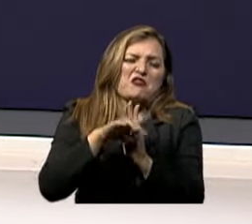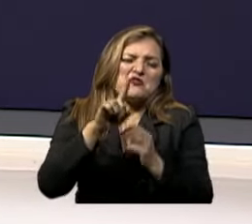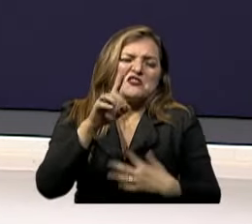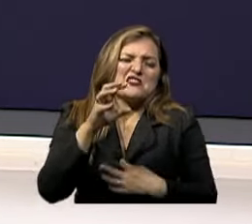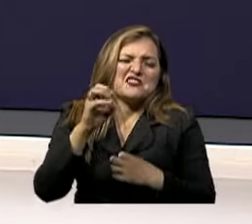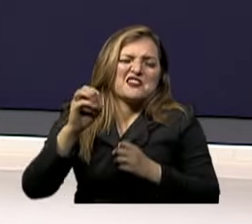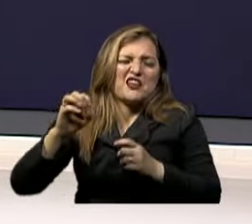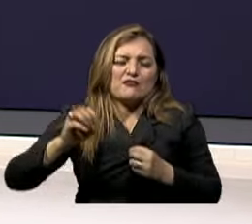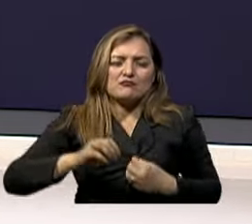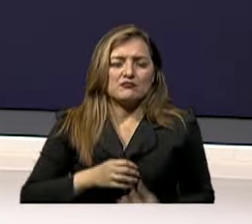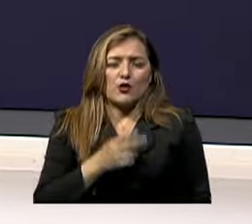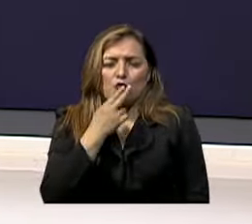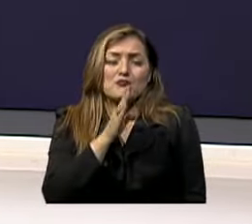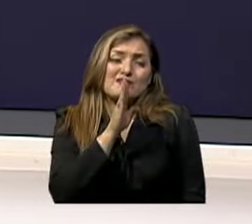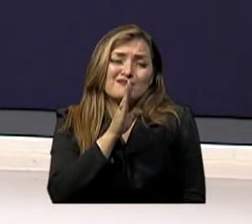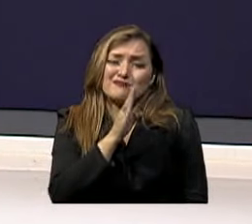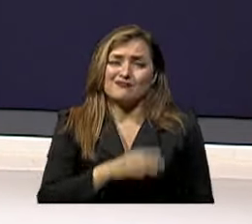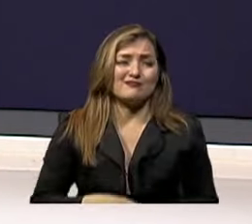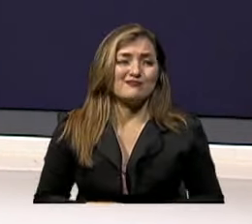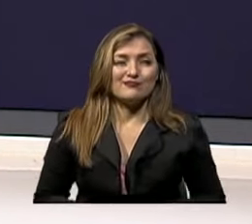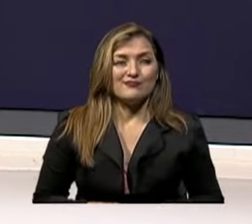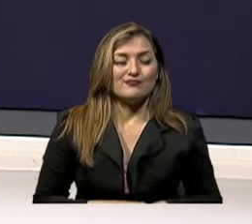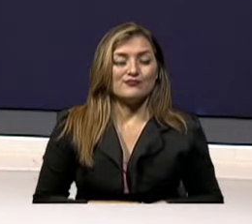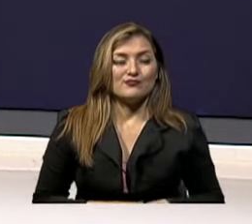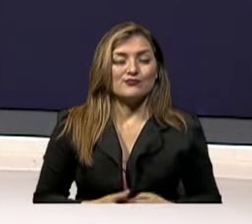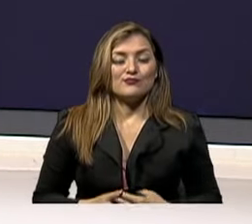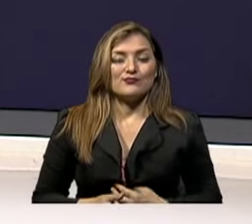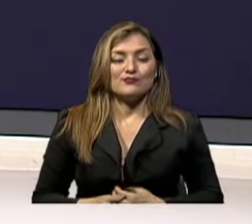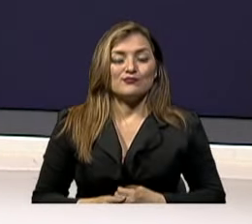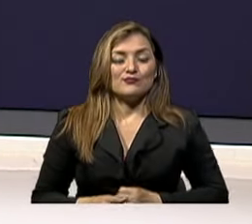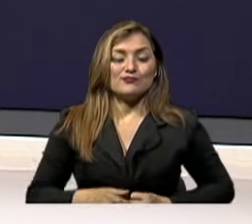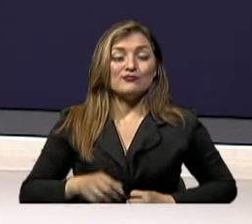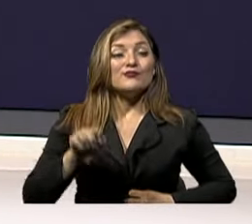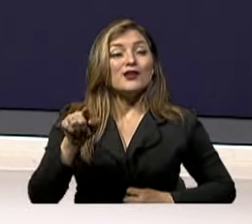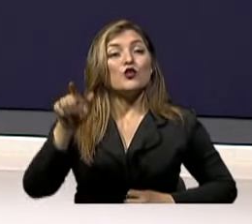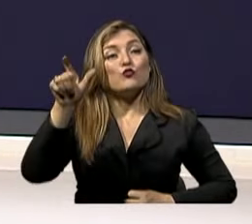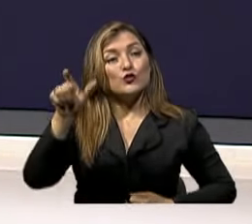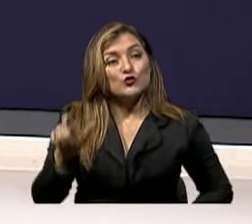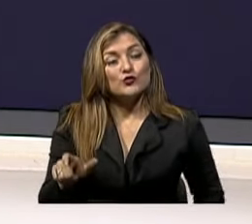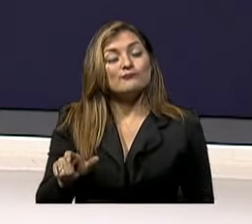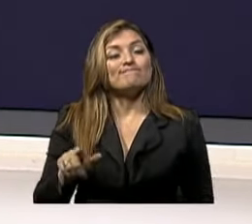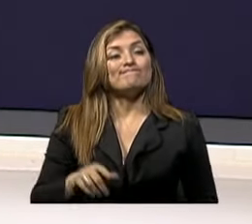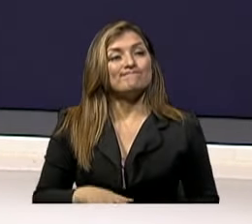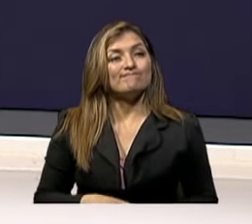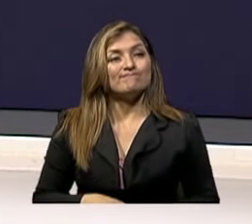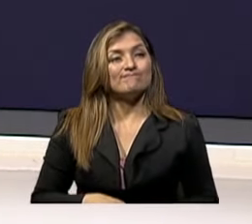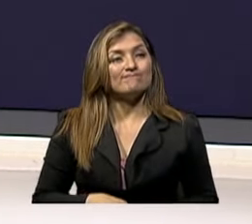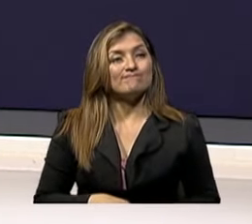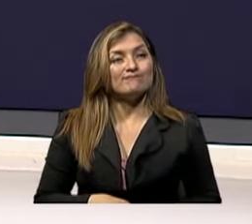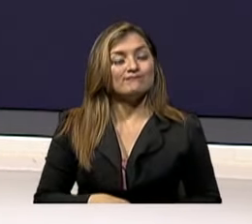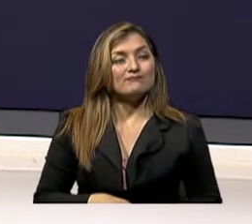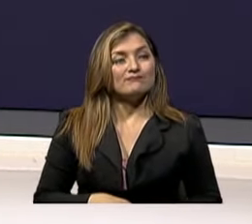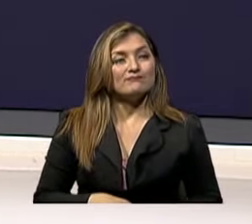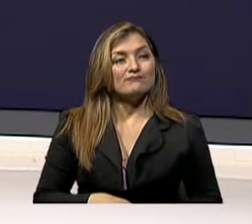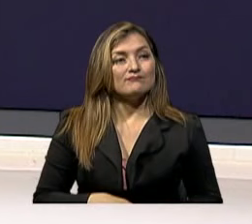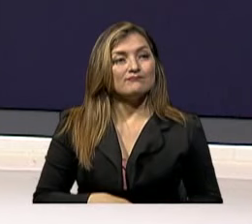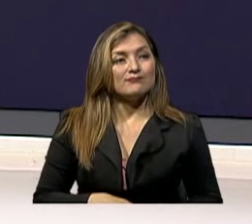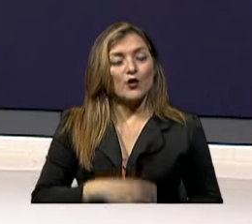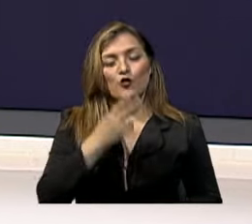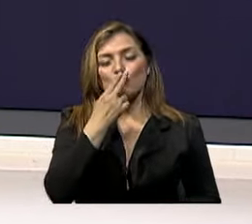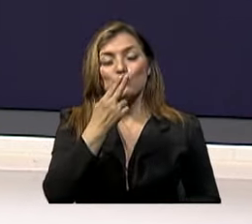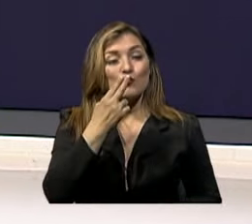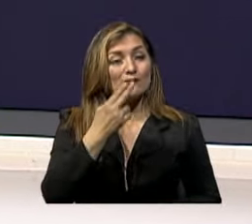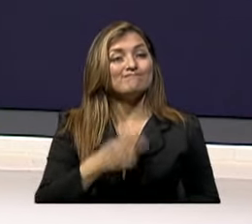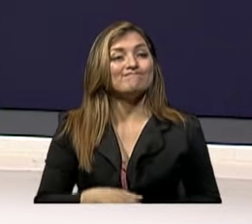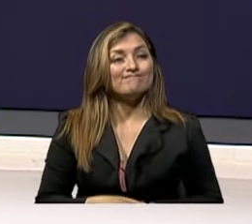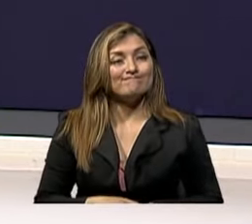Y él no fuma constantemente Y tal vez, pues, nosotros podríamos considerar que es una de las personas que tenga Como este hábito de fumar,